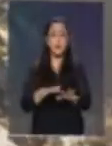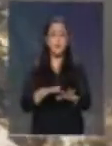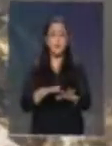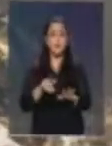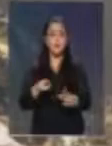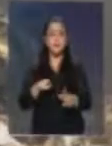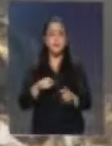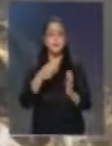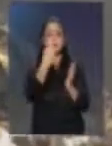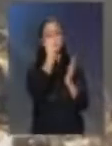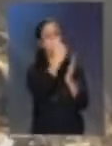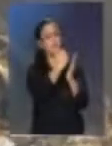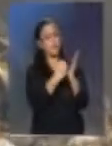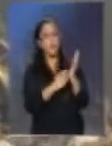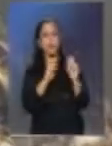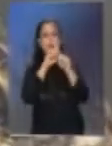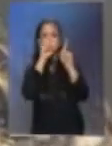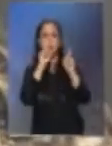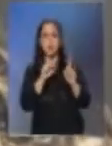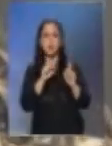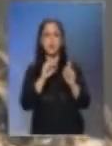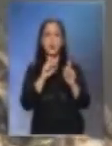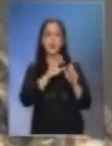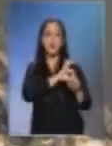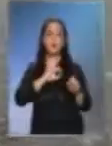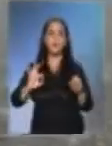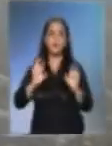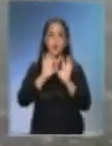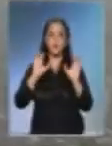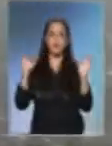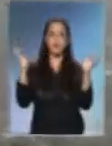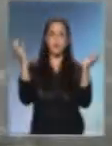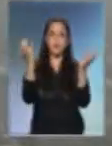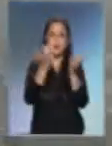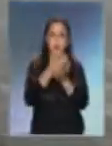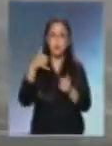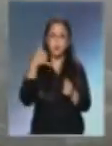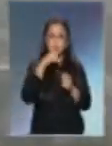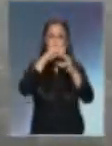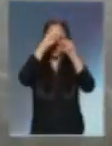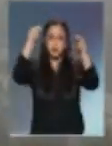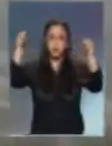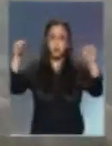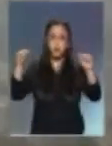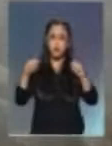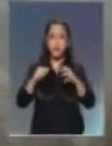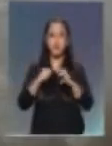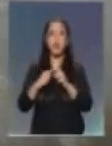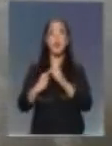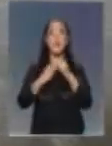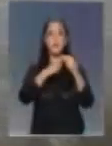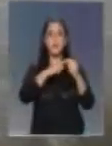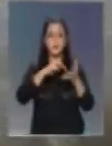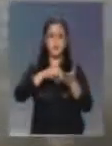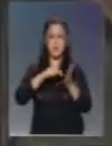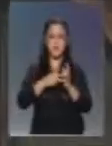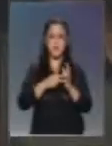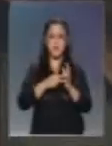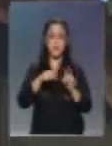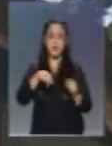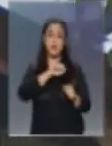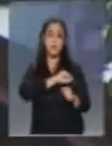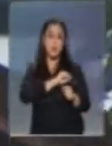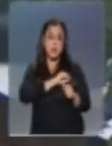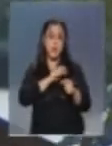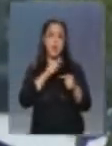Según la encuesta nacional del Ministerio de Medio Ambiente, la contaminación del aire es nuestro principal problema. Además de Santiago, algunas de las